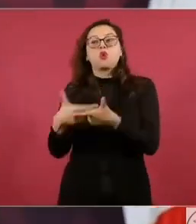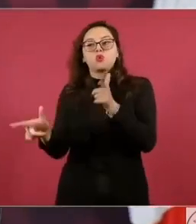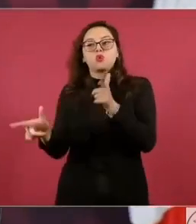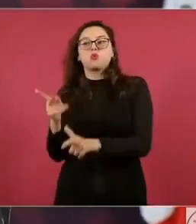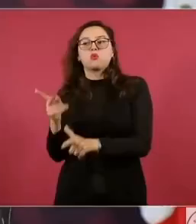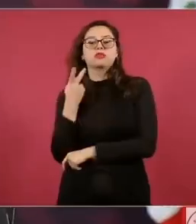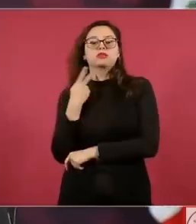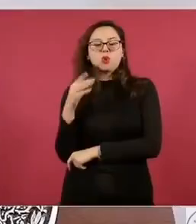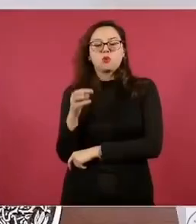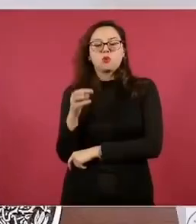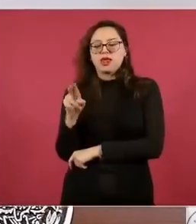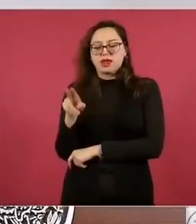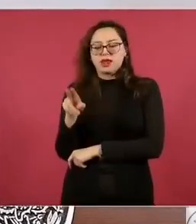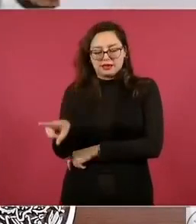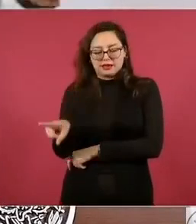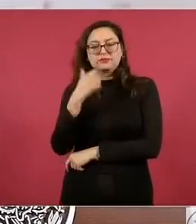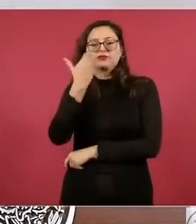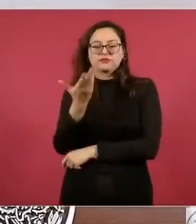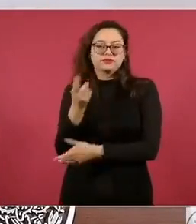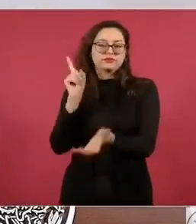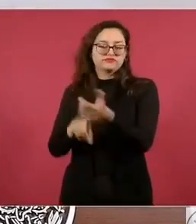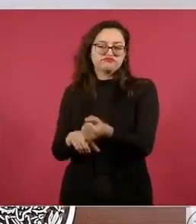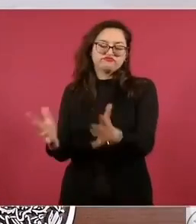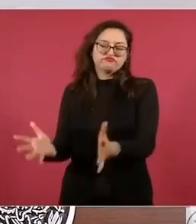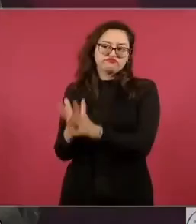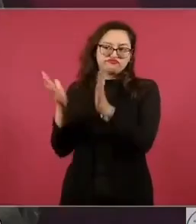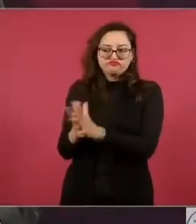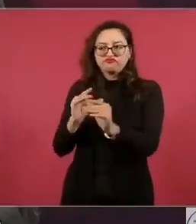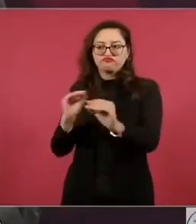consolidar Moreno,